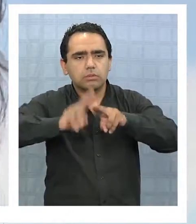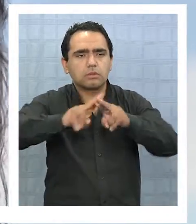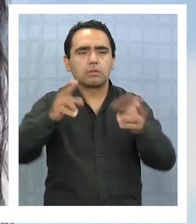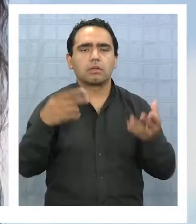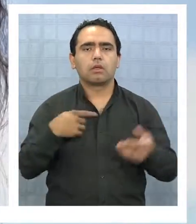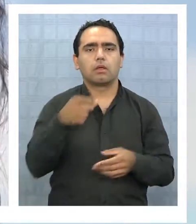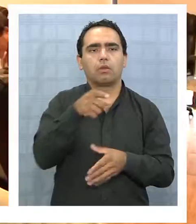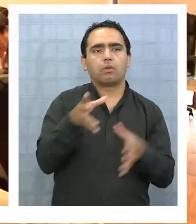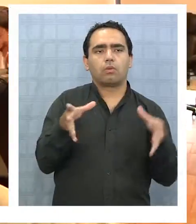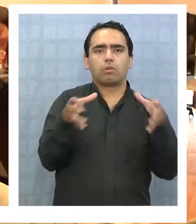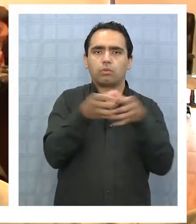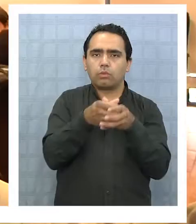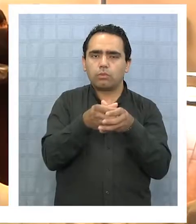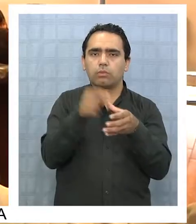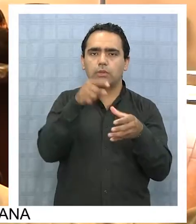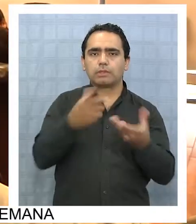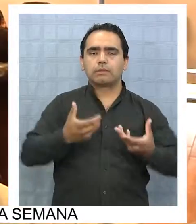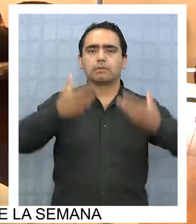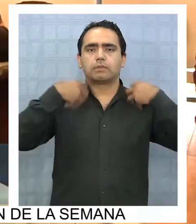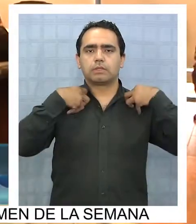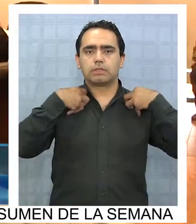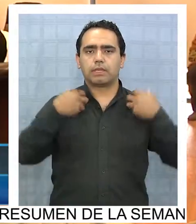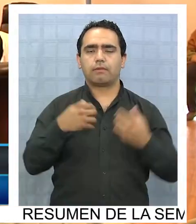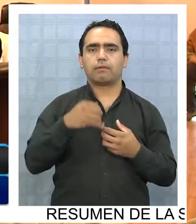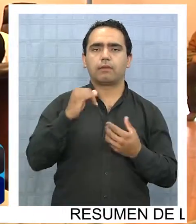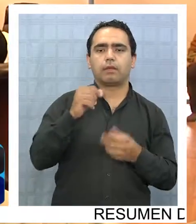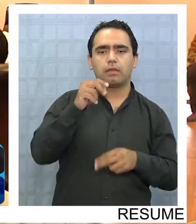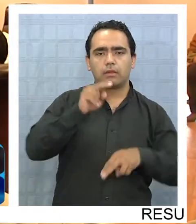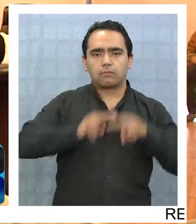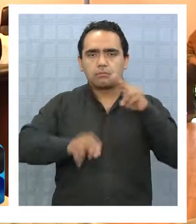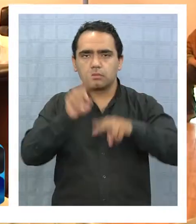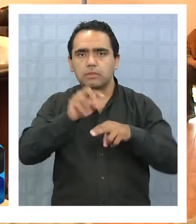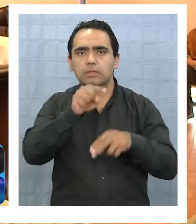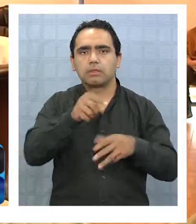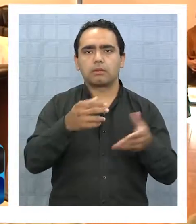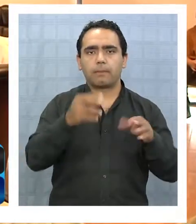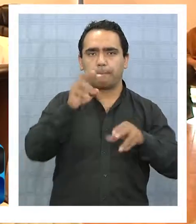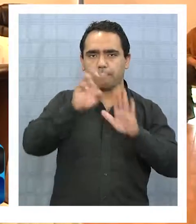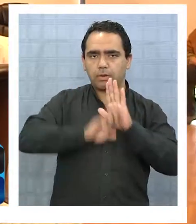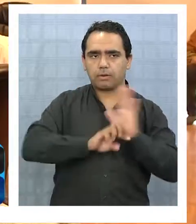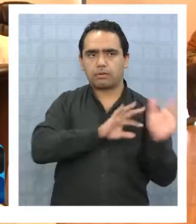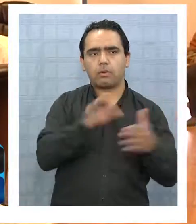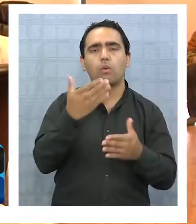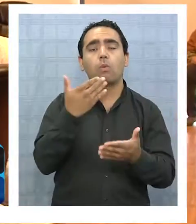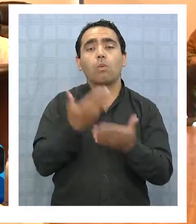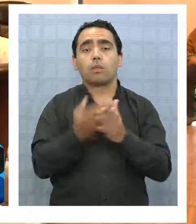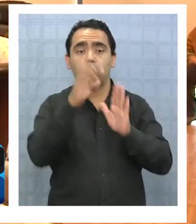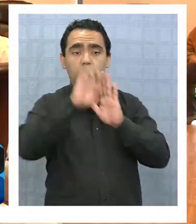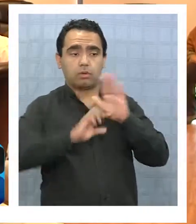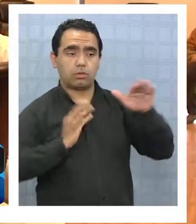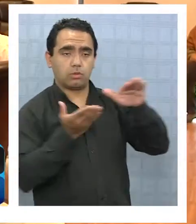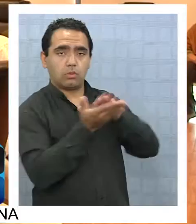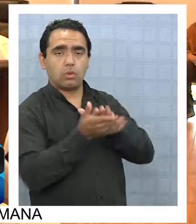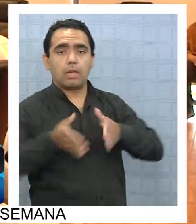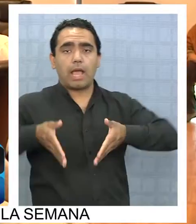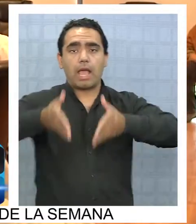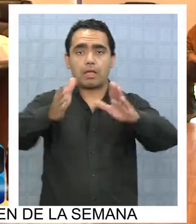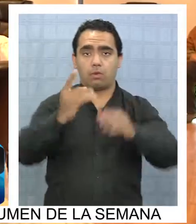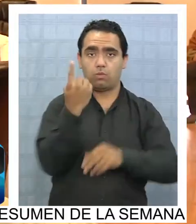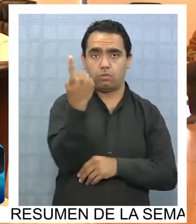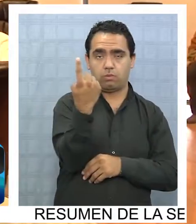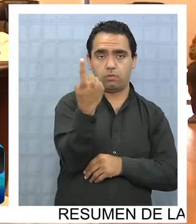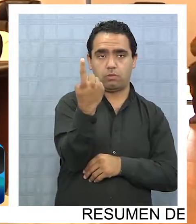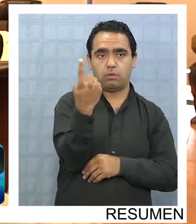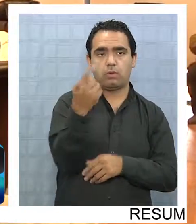proyectos. Cuando se puso el proyecto de la ruta 1, los